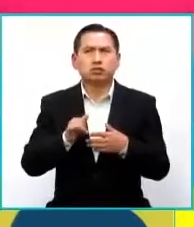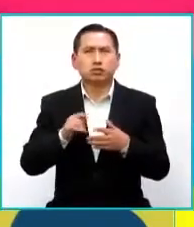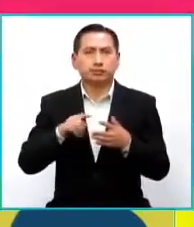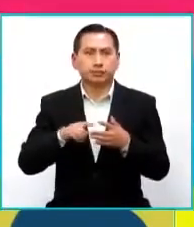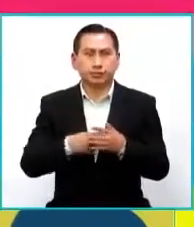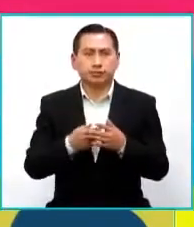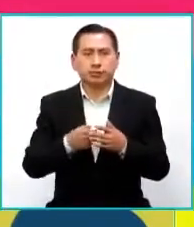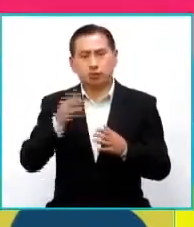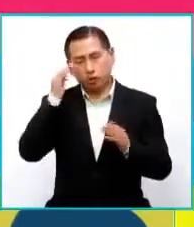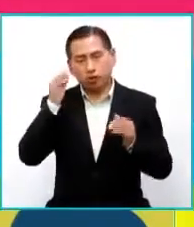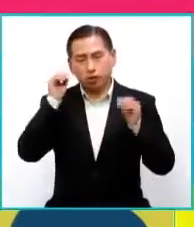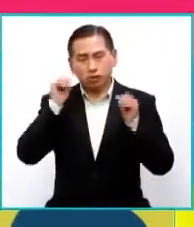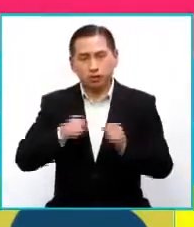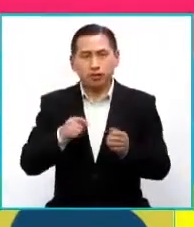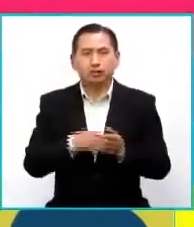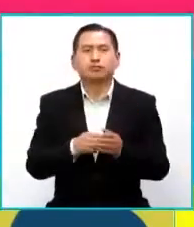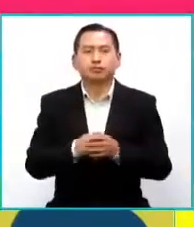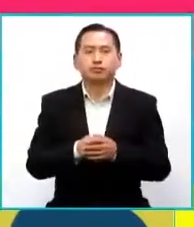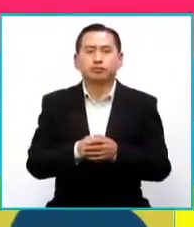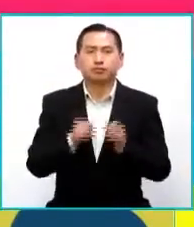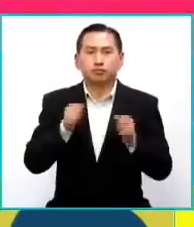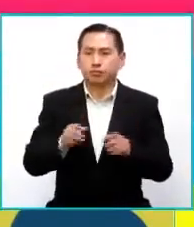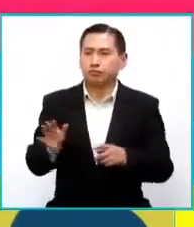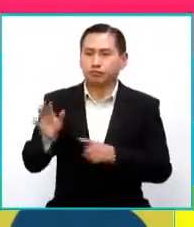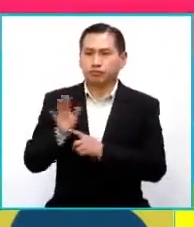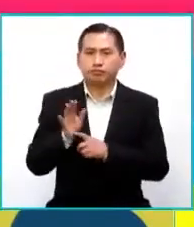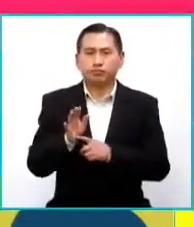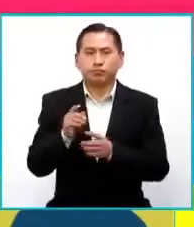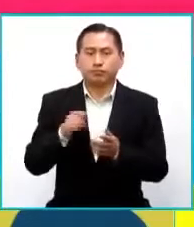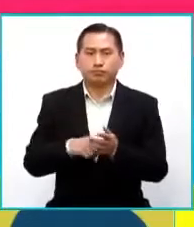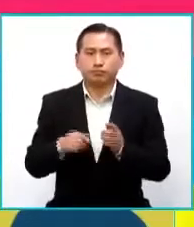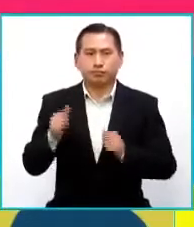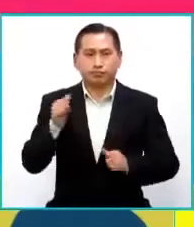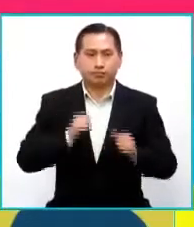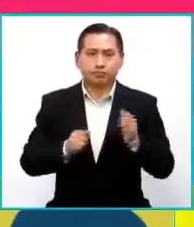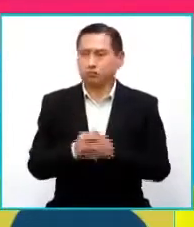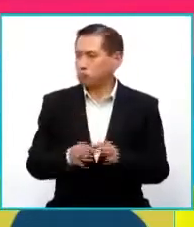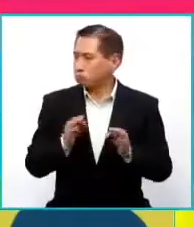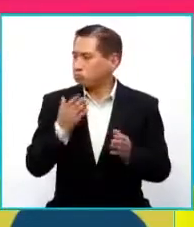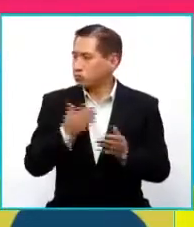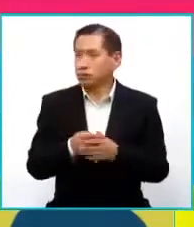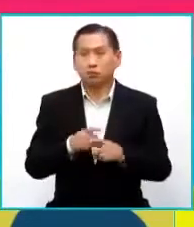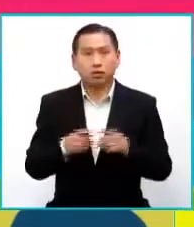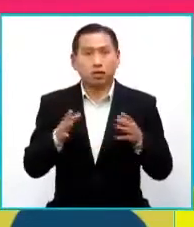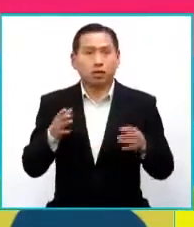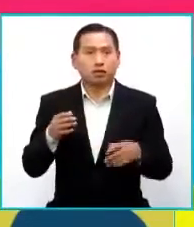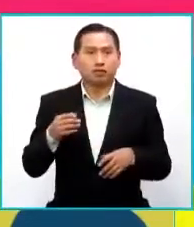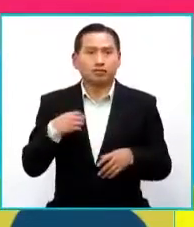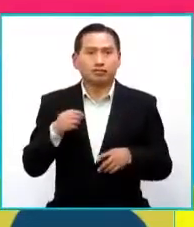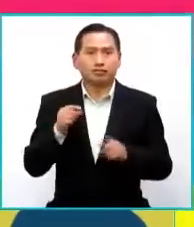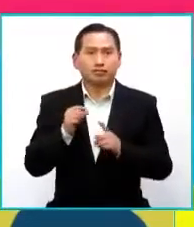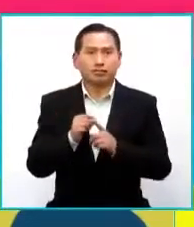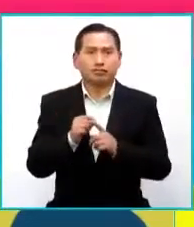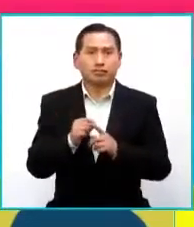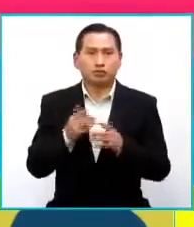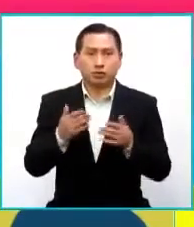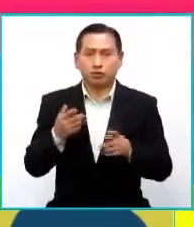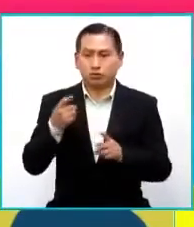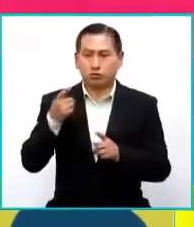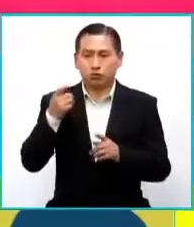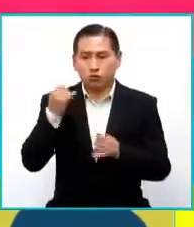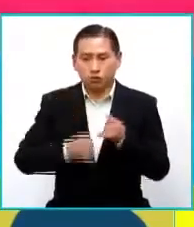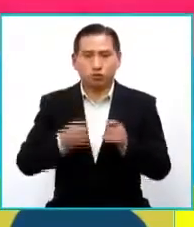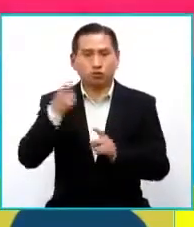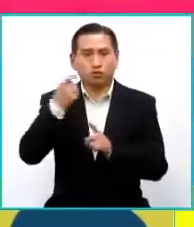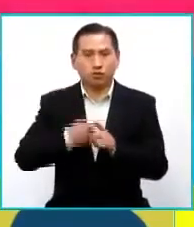vamos a empezar. Ojalá que se pueda hacer ya las presentaciones de esta obra. perfecto. Sí, pero ya hoy, este es el último mes en que